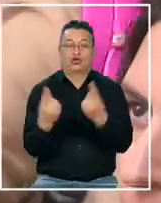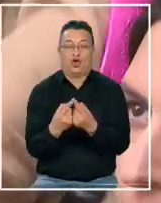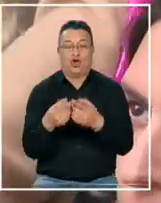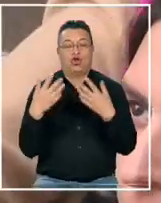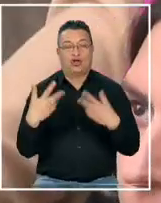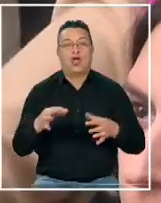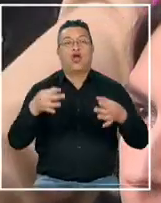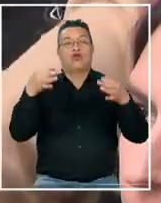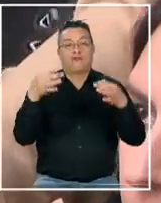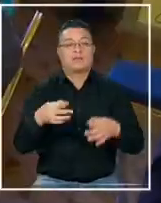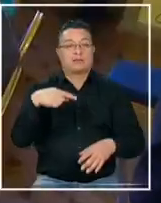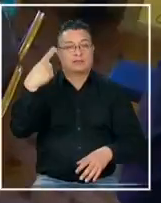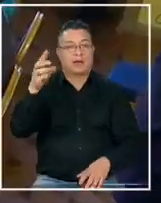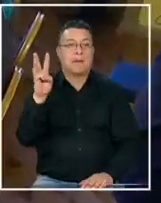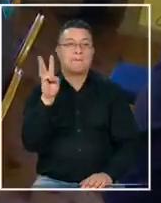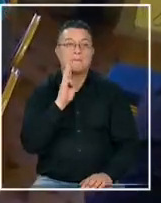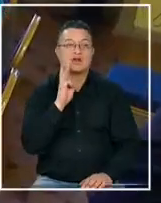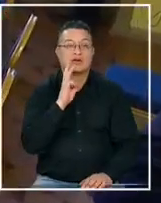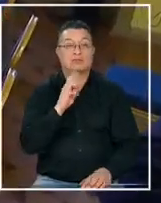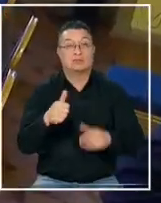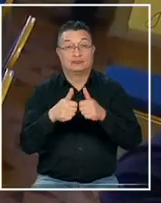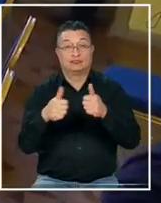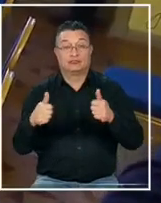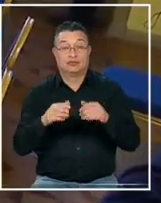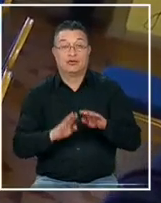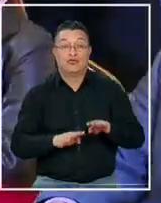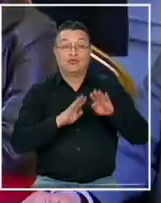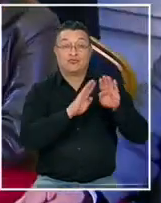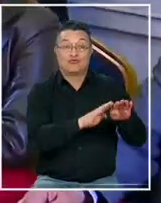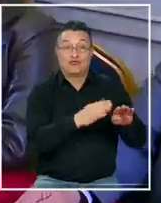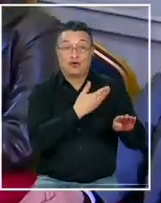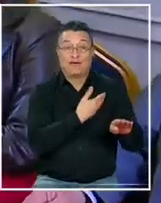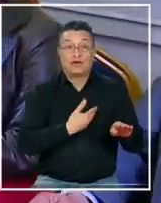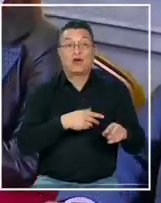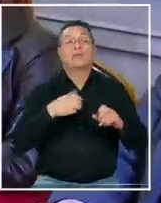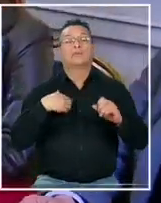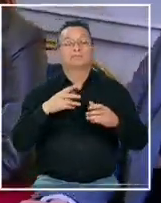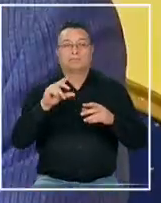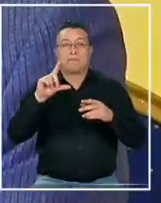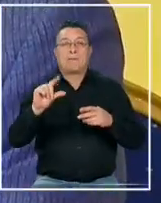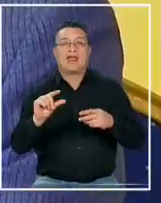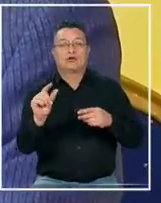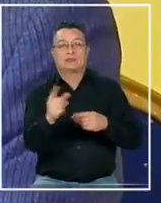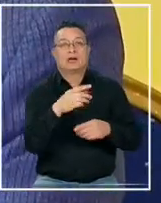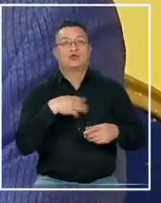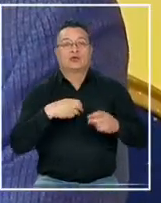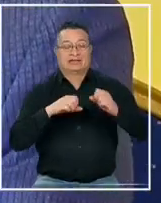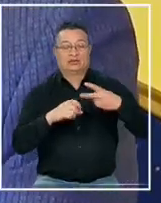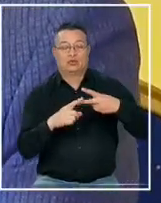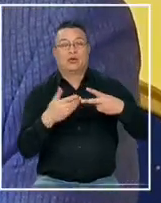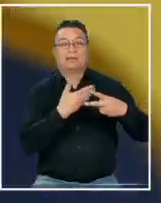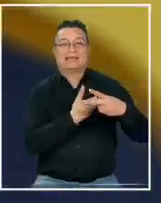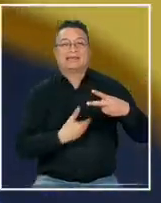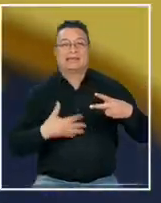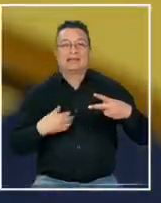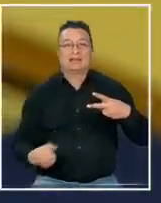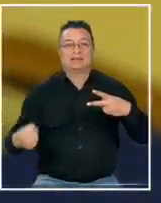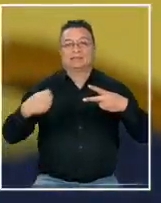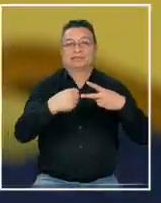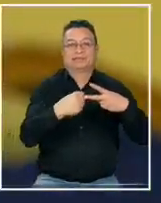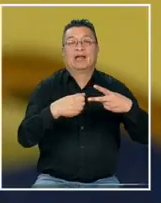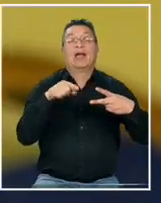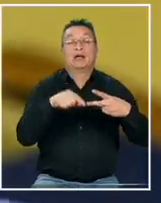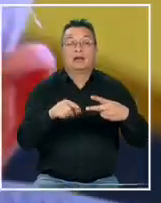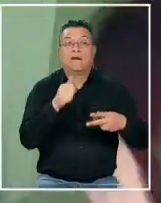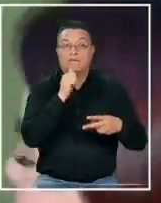confirmar el día miércoles. El oficialismo que es minoría apuesta por lograr la vicepresidencia del Consejo. Uno corre como favorito, pero todo